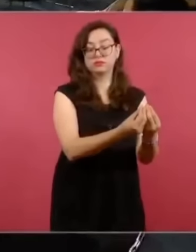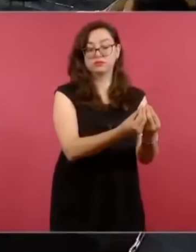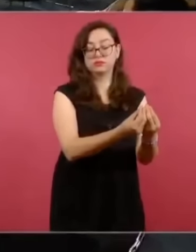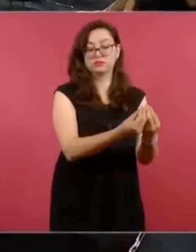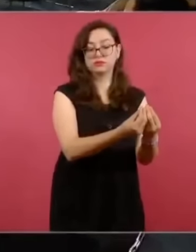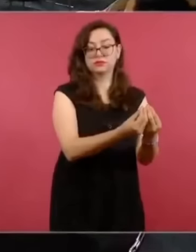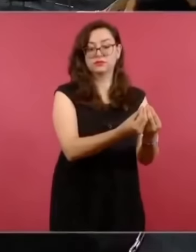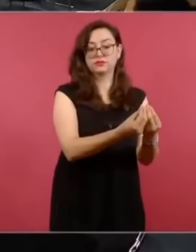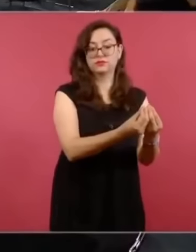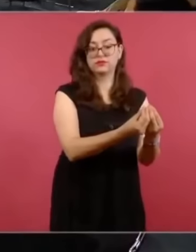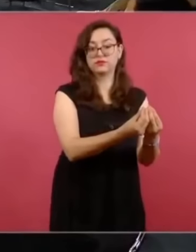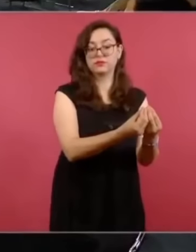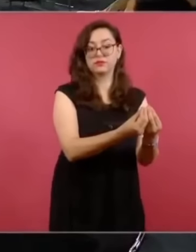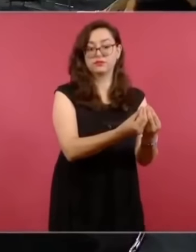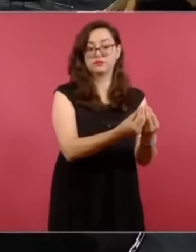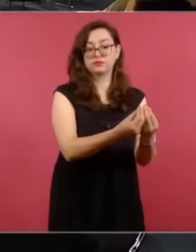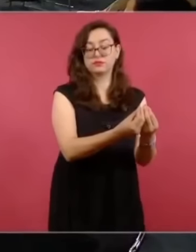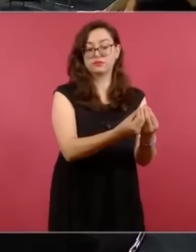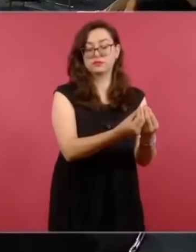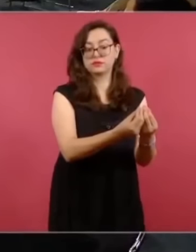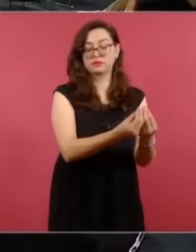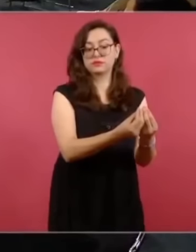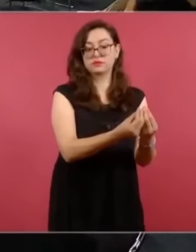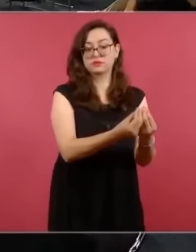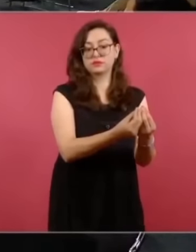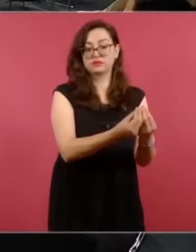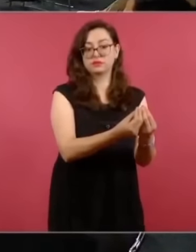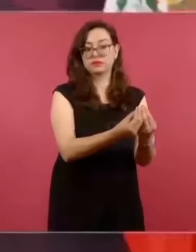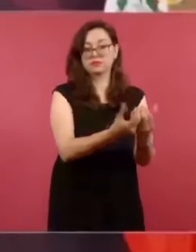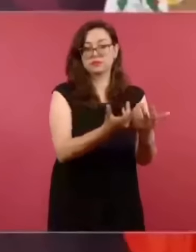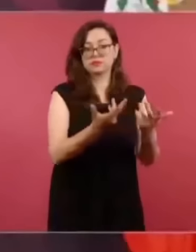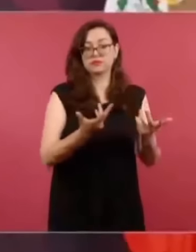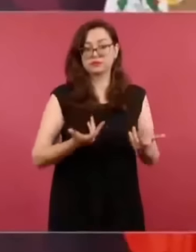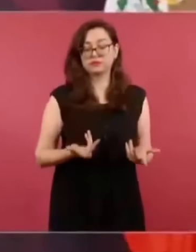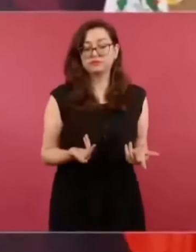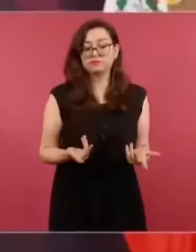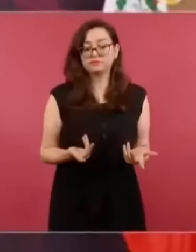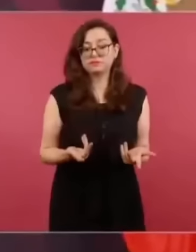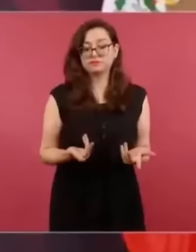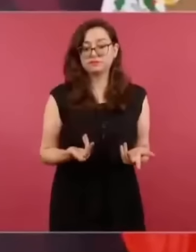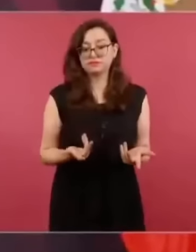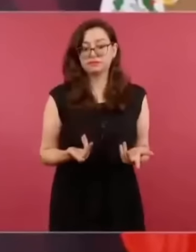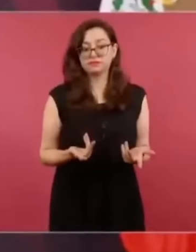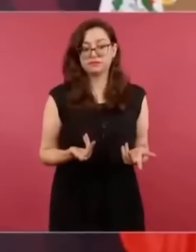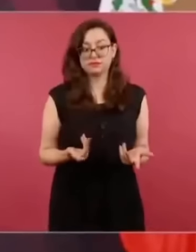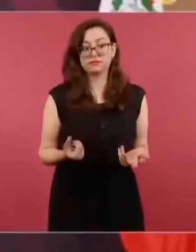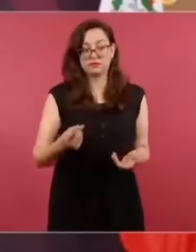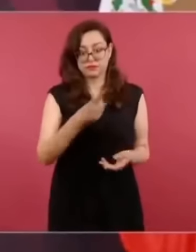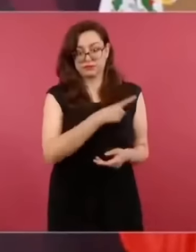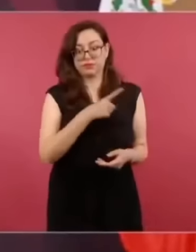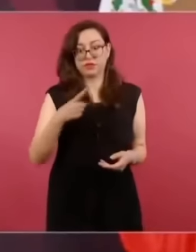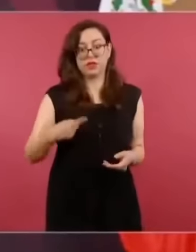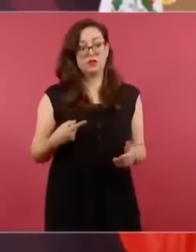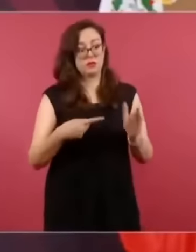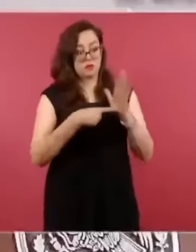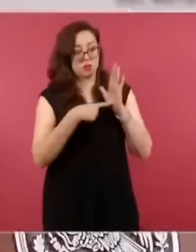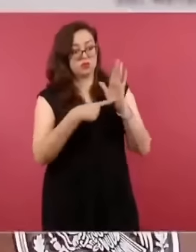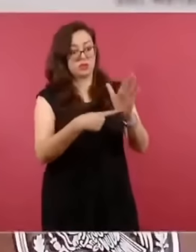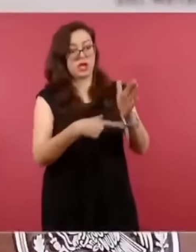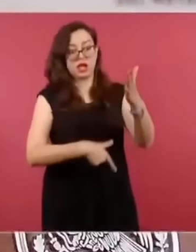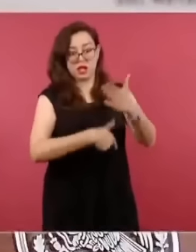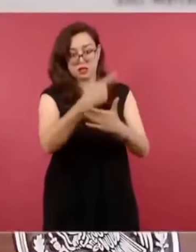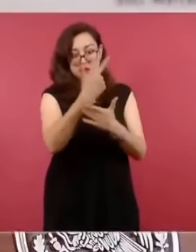tienen que también demostrar sus ingresos